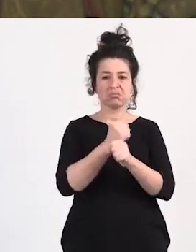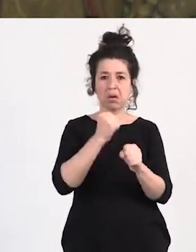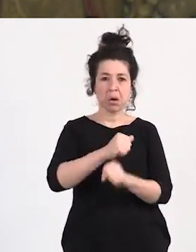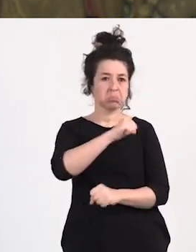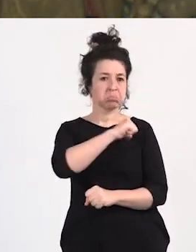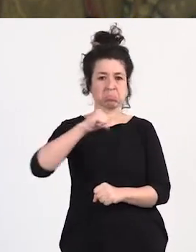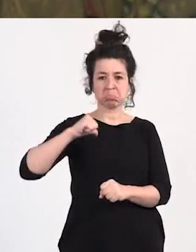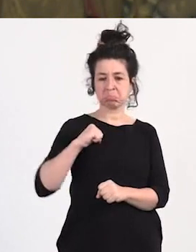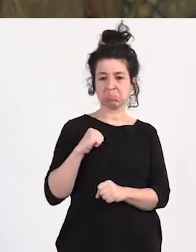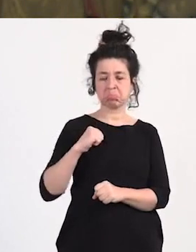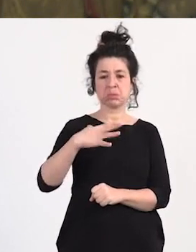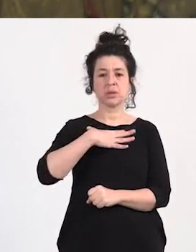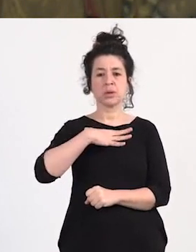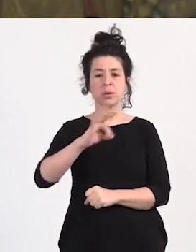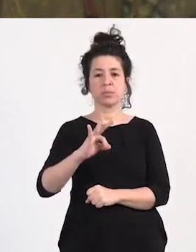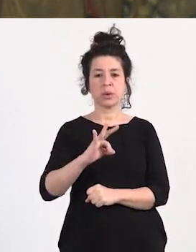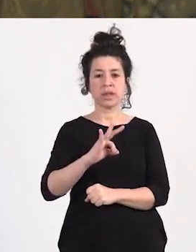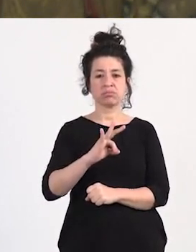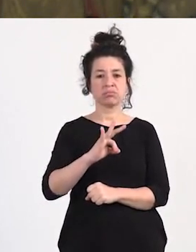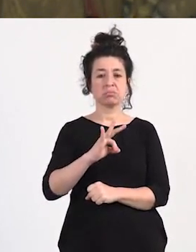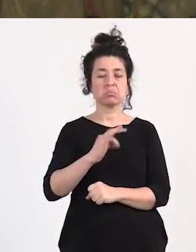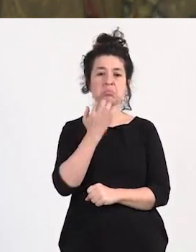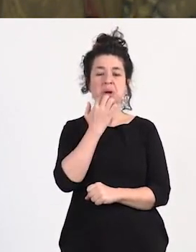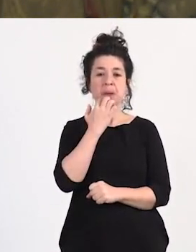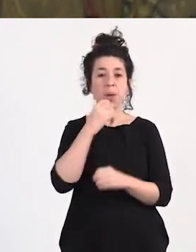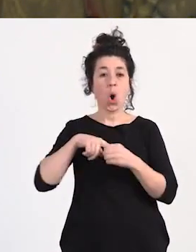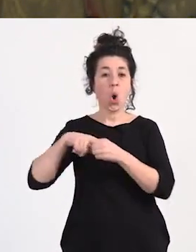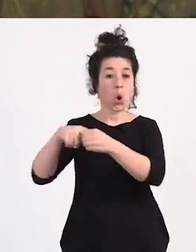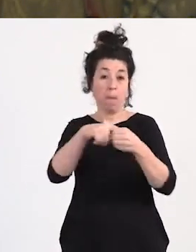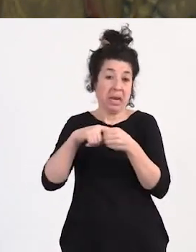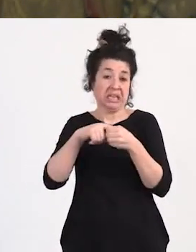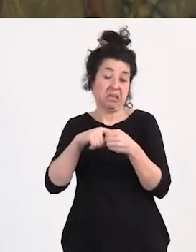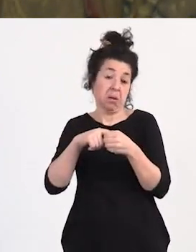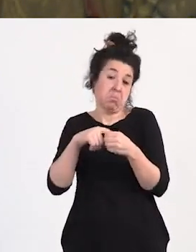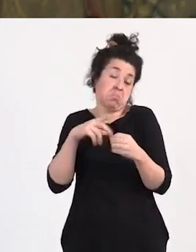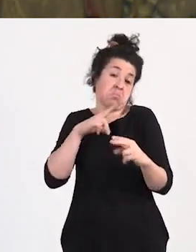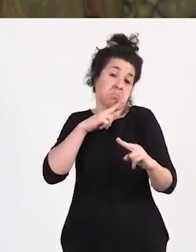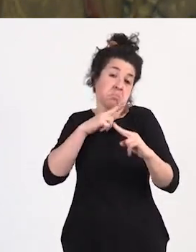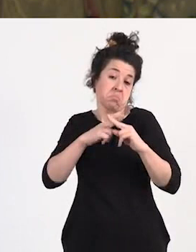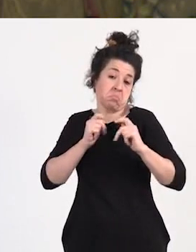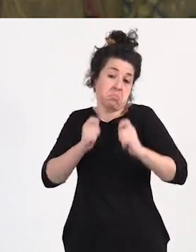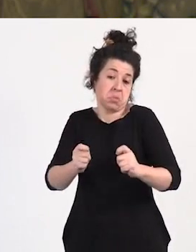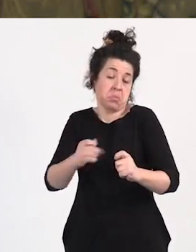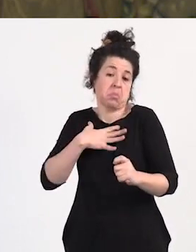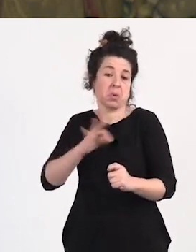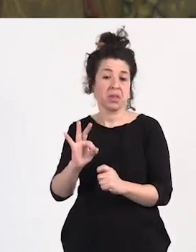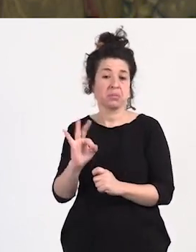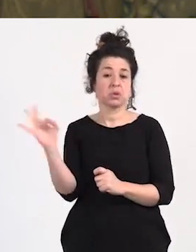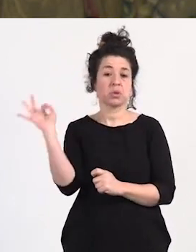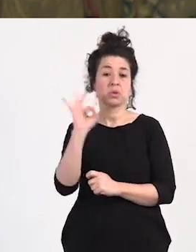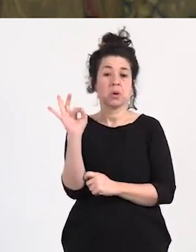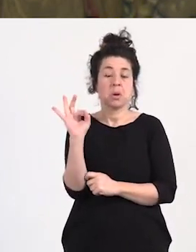independiente y puedan organizarse en pequeñas cooperativas si la queremos llamar de esa manera porque suene de una forma más